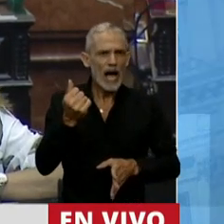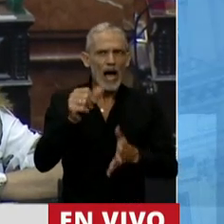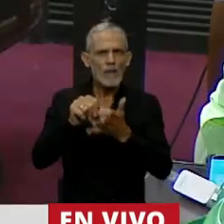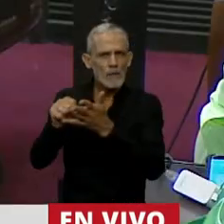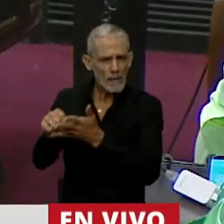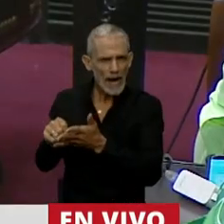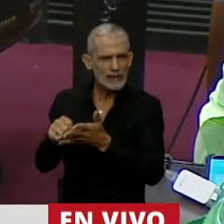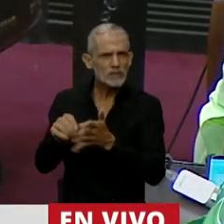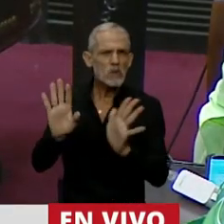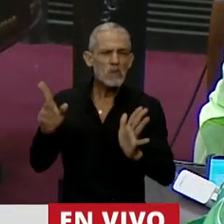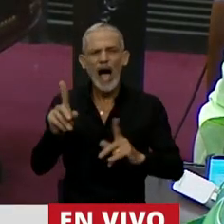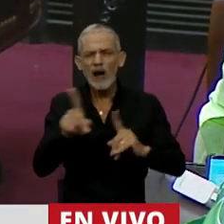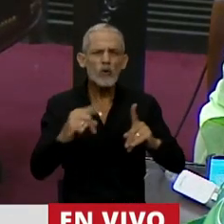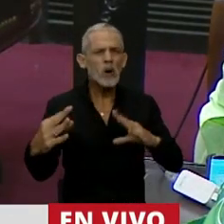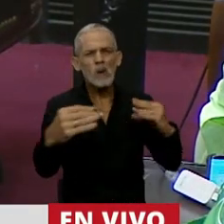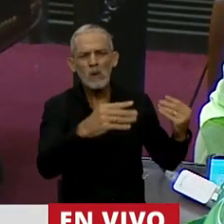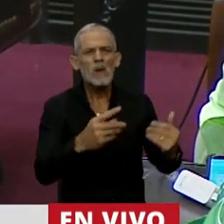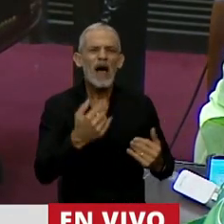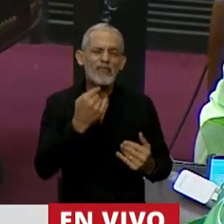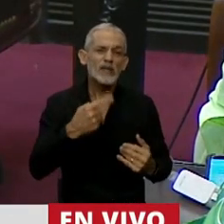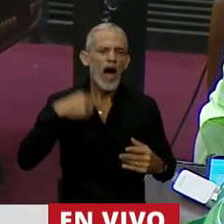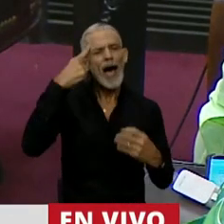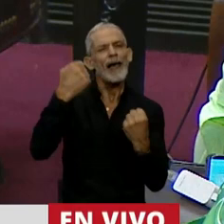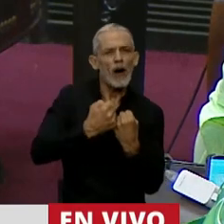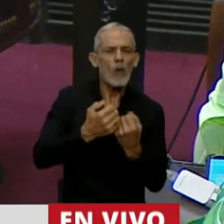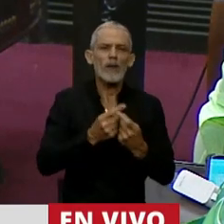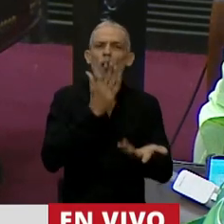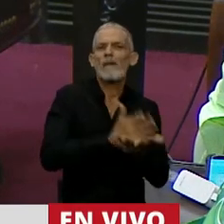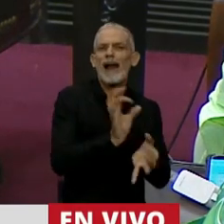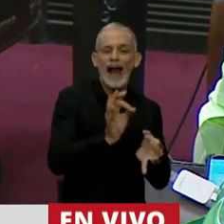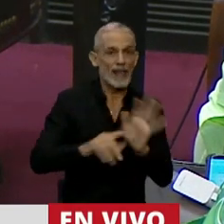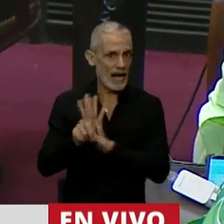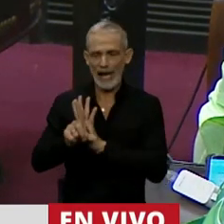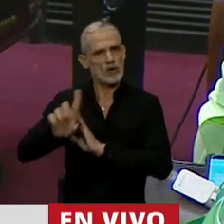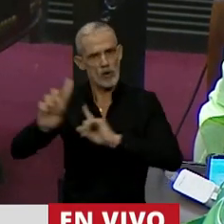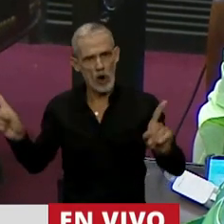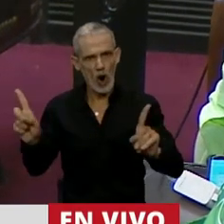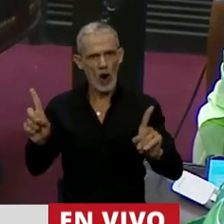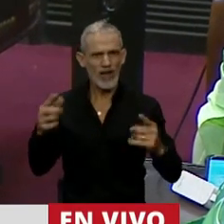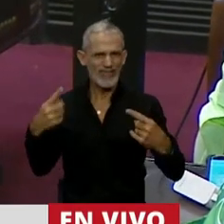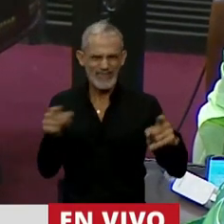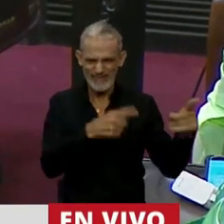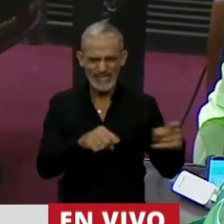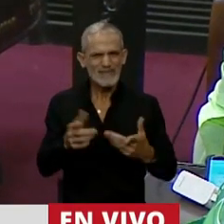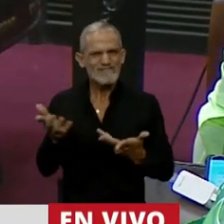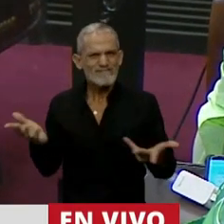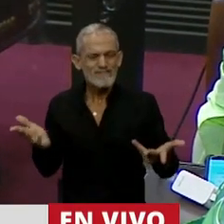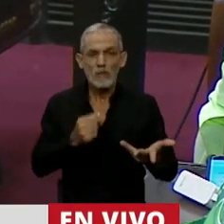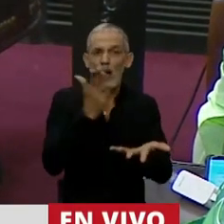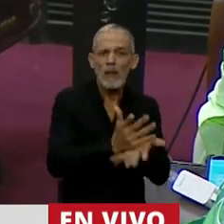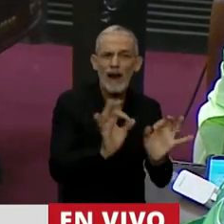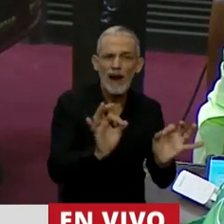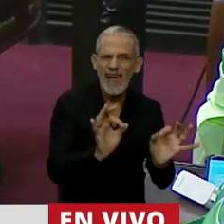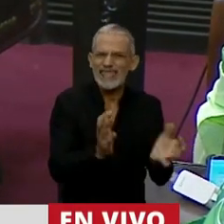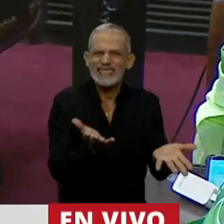porque muchos escucho decir, estoy de acuerdo con la despenalización y no con la legalización. ¿De qué nos sirve que no haya